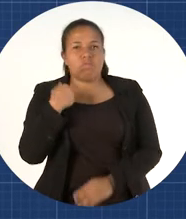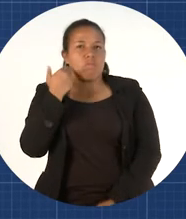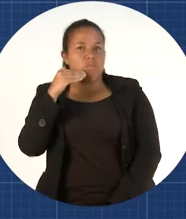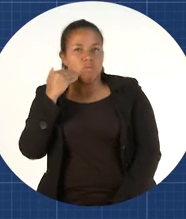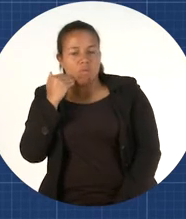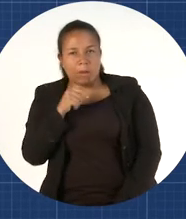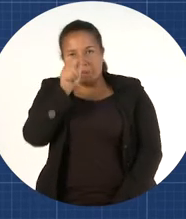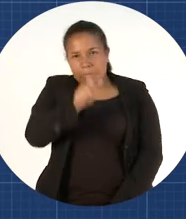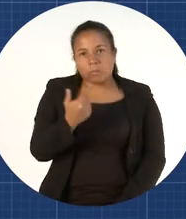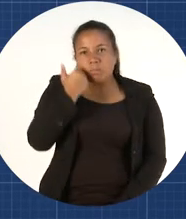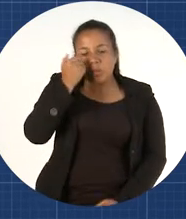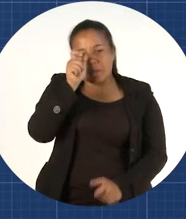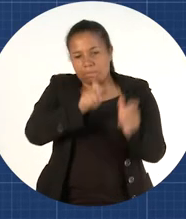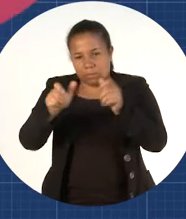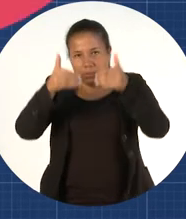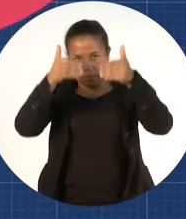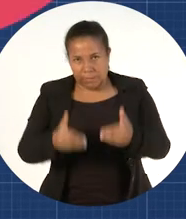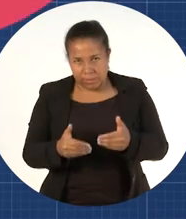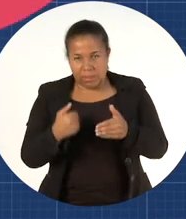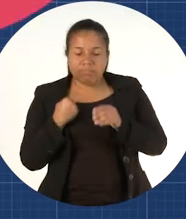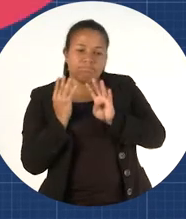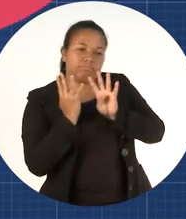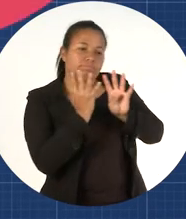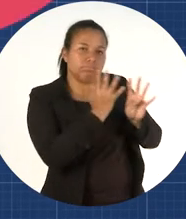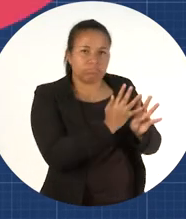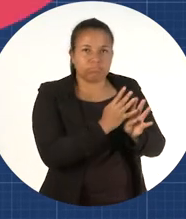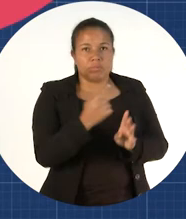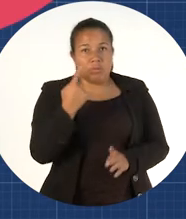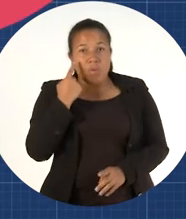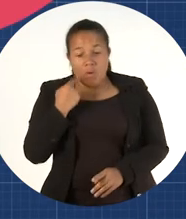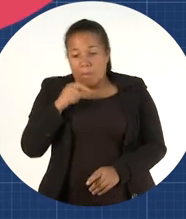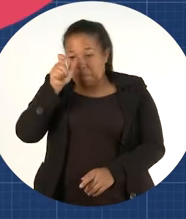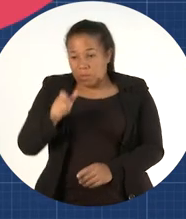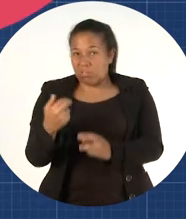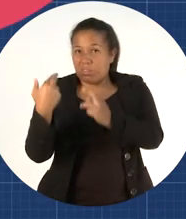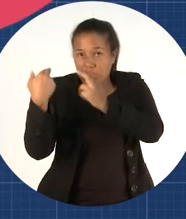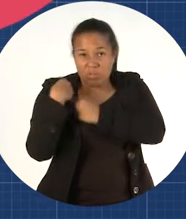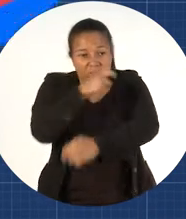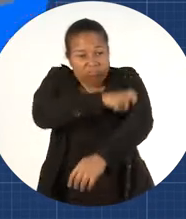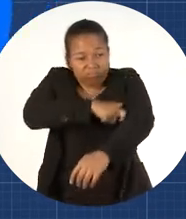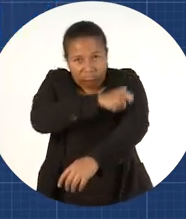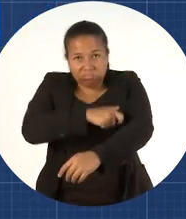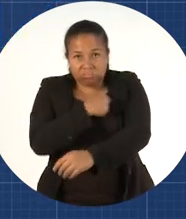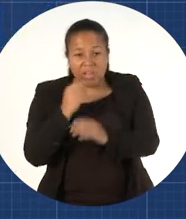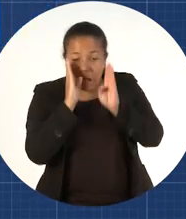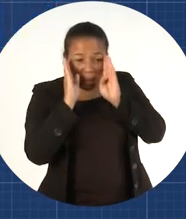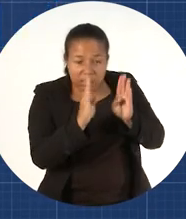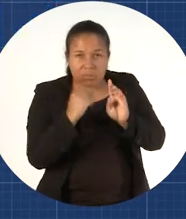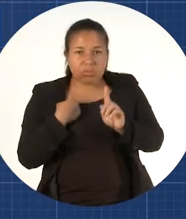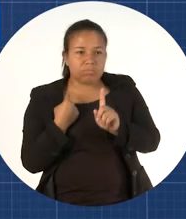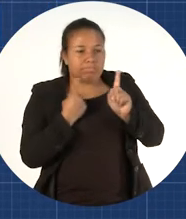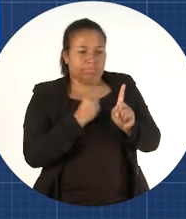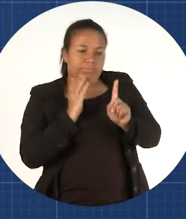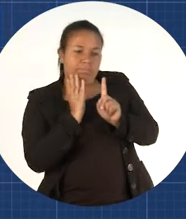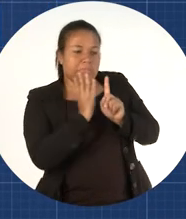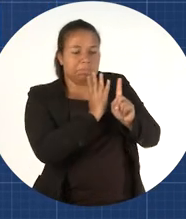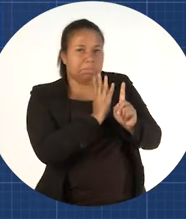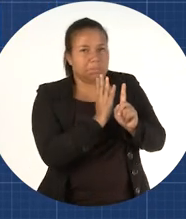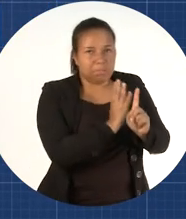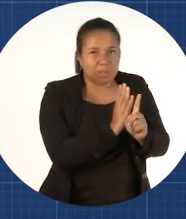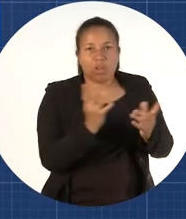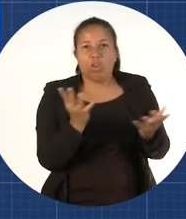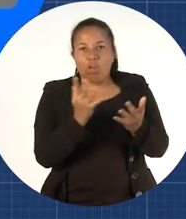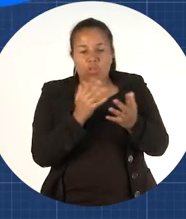mayores y discapacitados siga las indicaciones del personal preparado para la atención durante emergencias quienes le